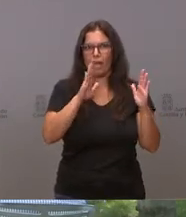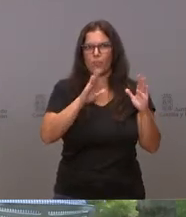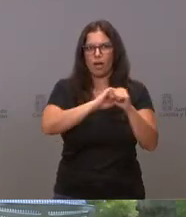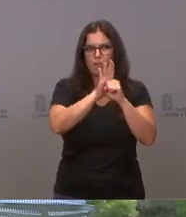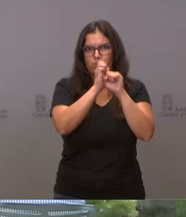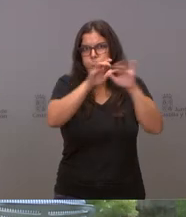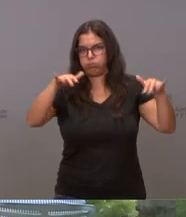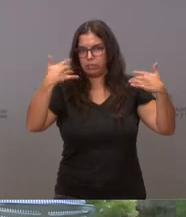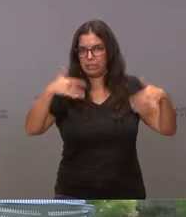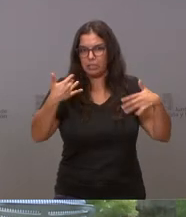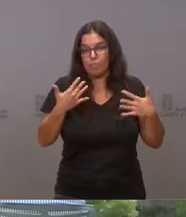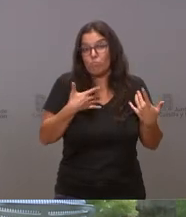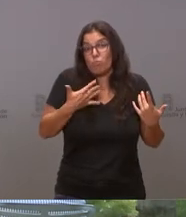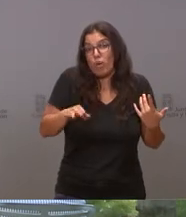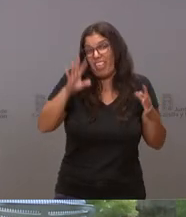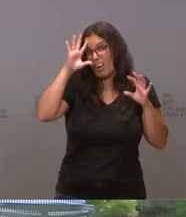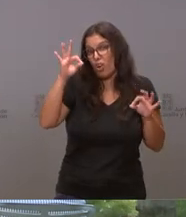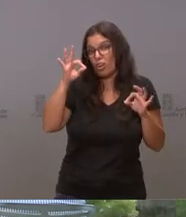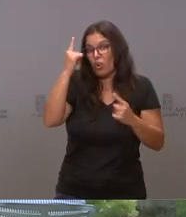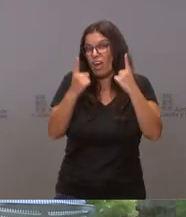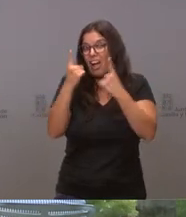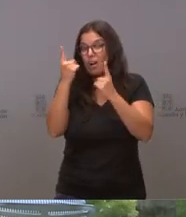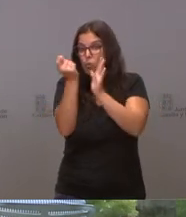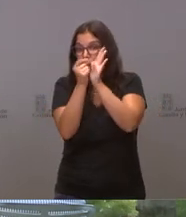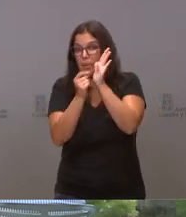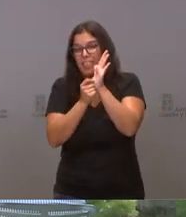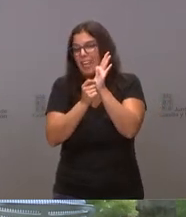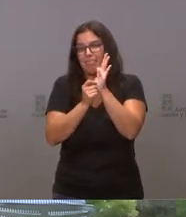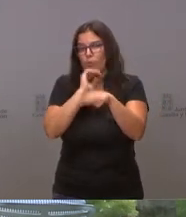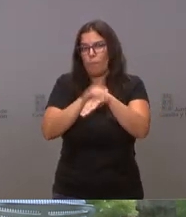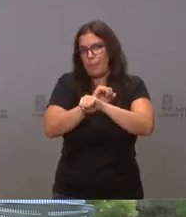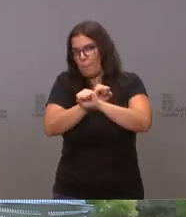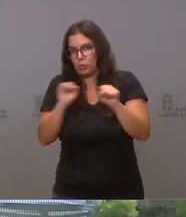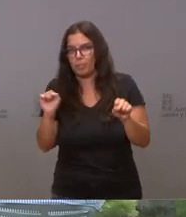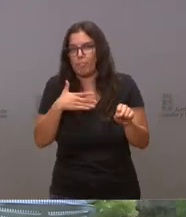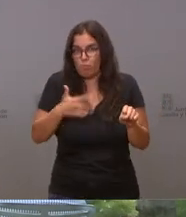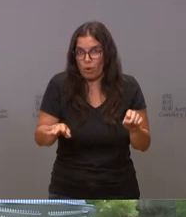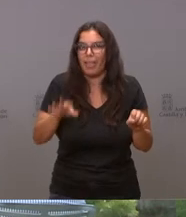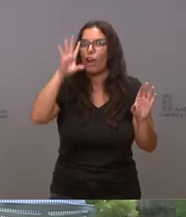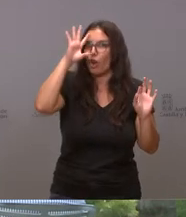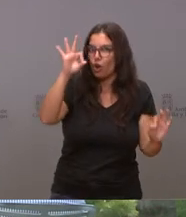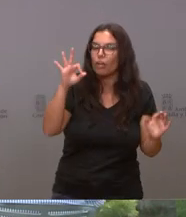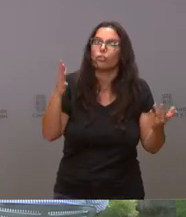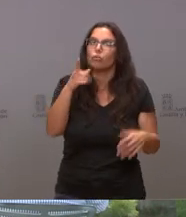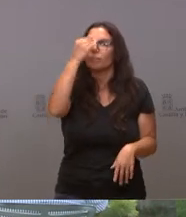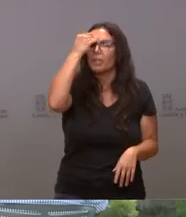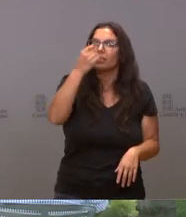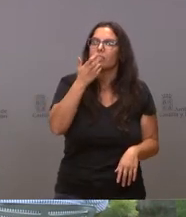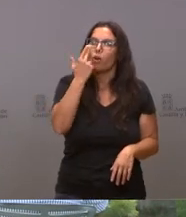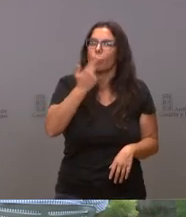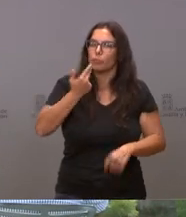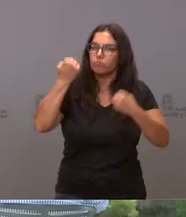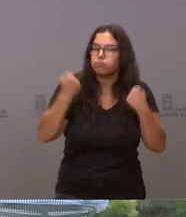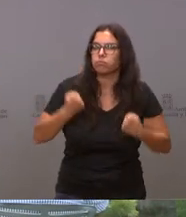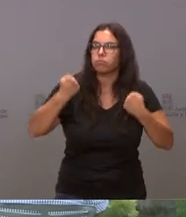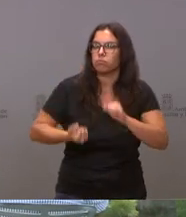acuerdos se quedaran en el tintero. No sé si piensa que a lo mejor el hecho de que se mantenga ese compromiso y